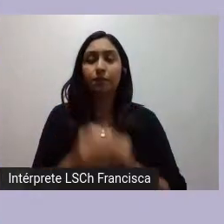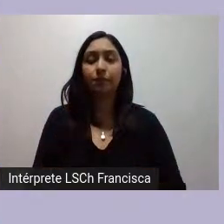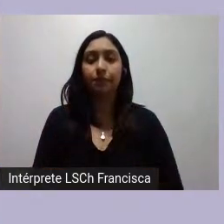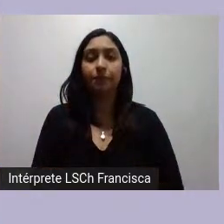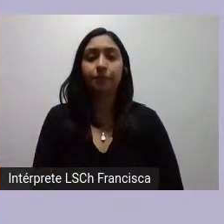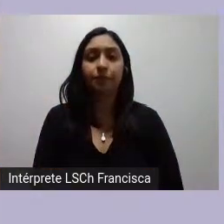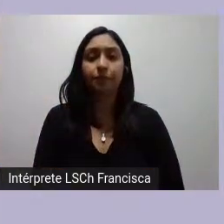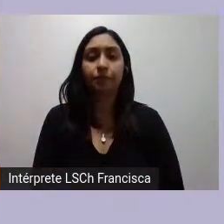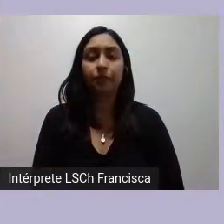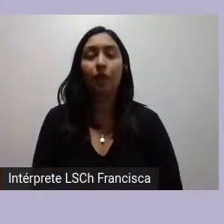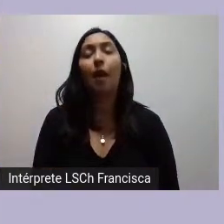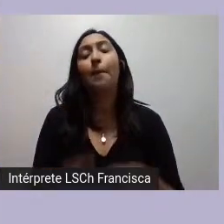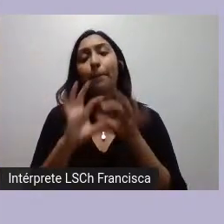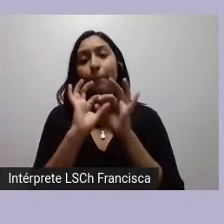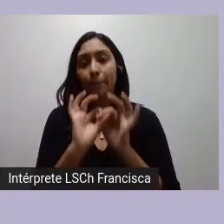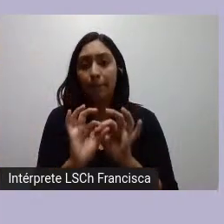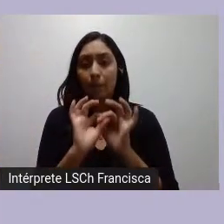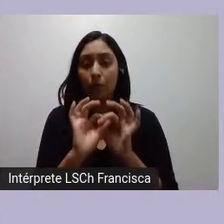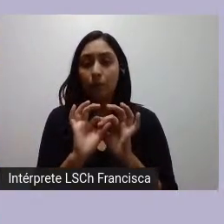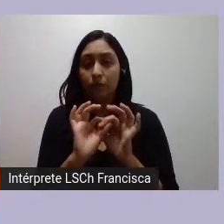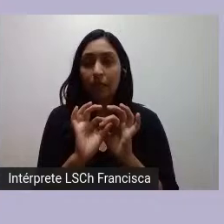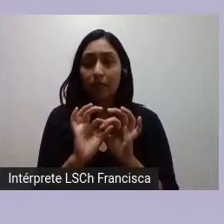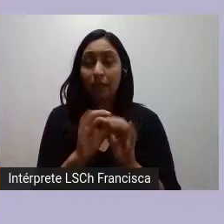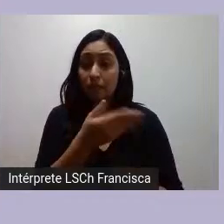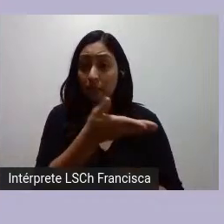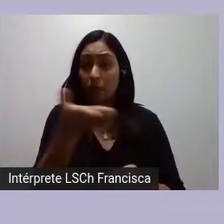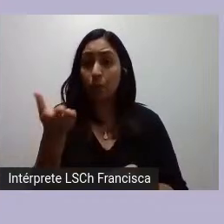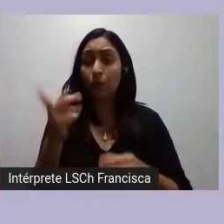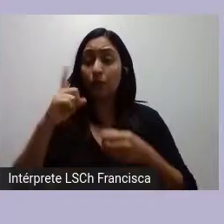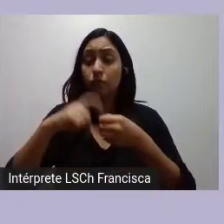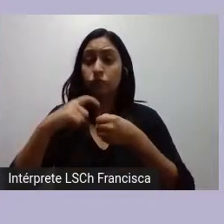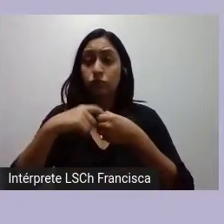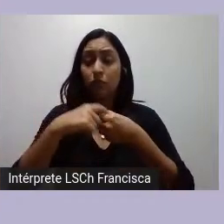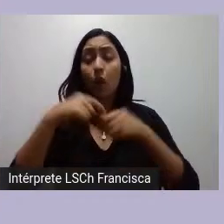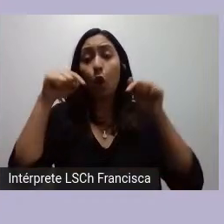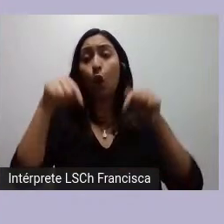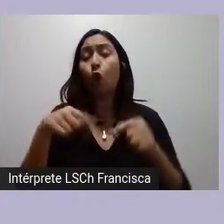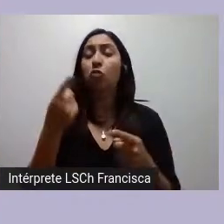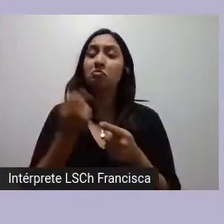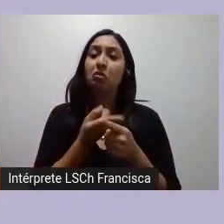Muchas gracias por estar acá presente en esta conversación.